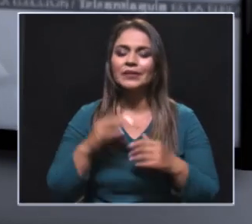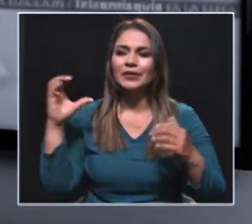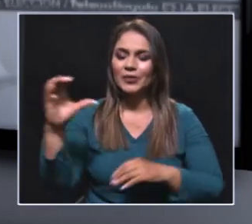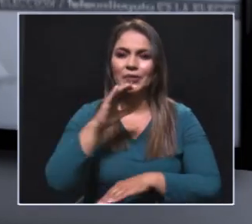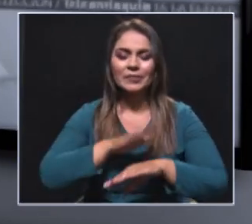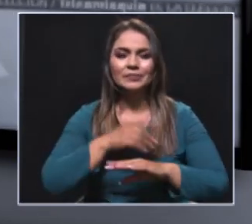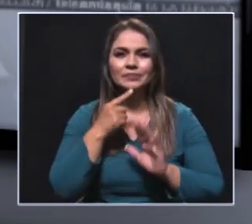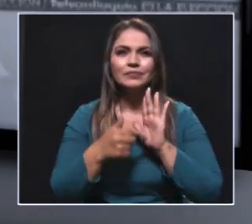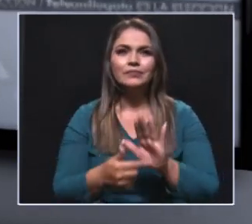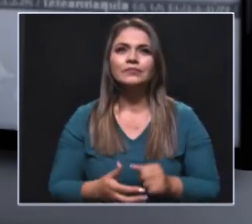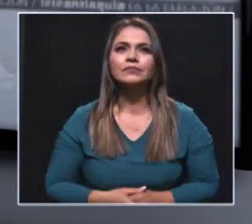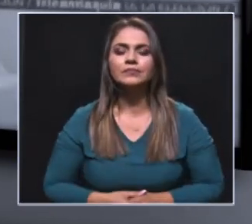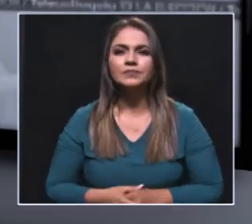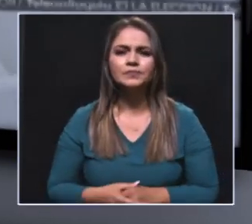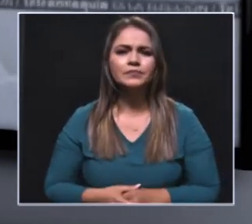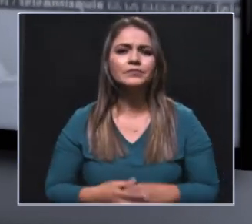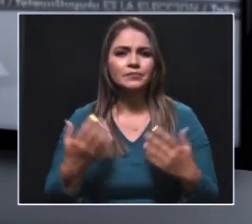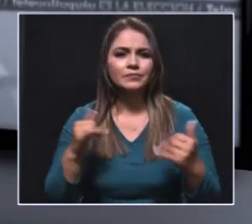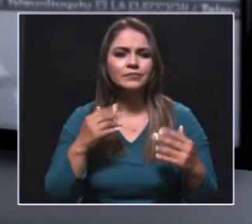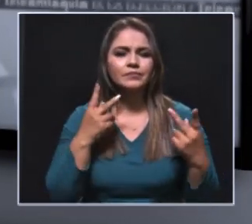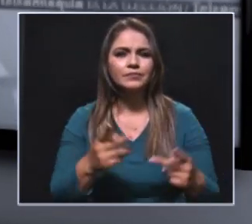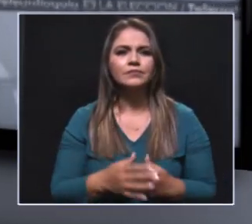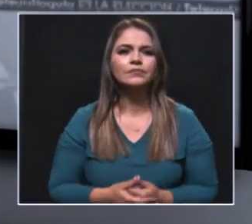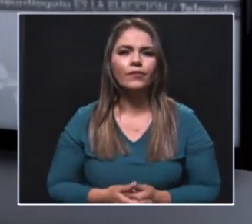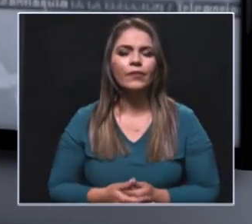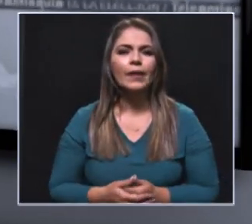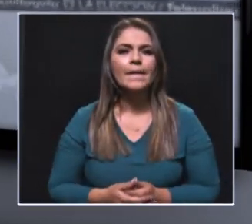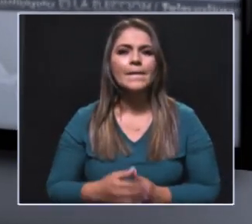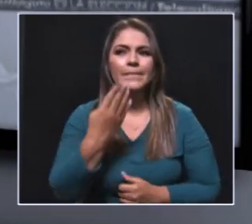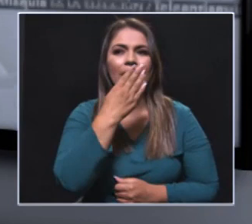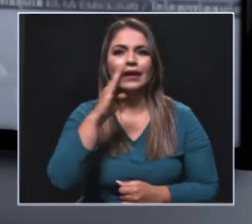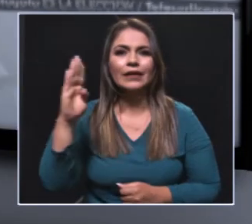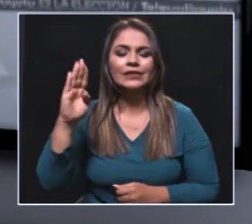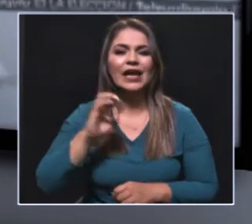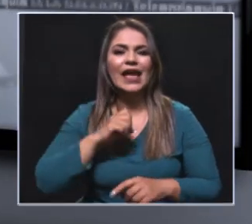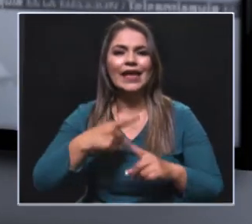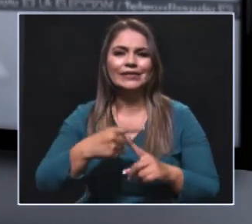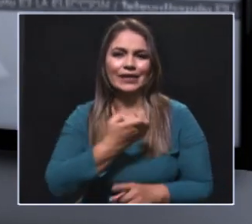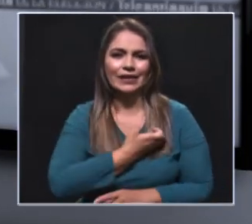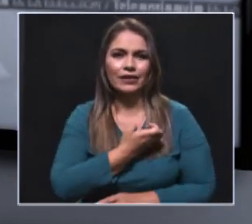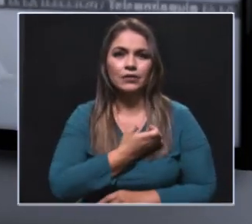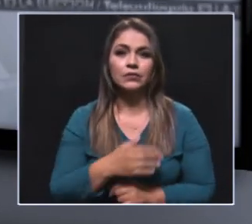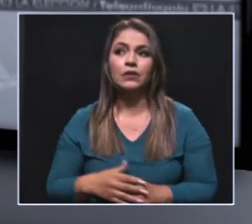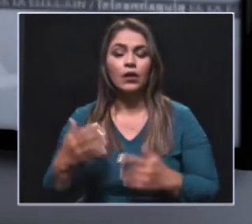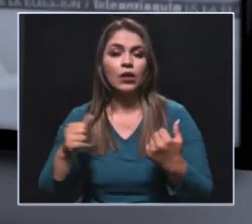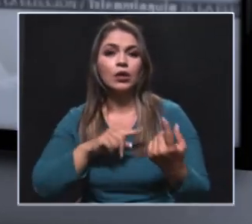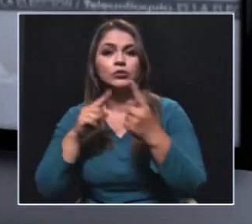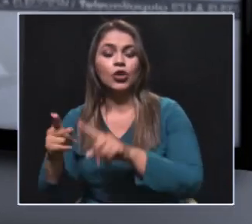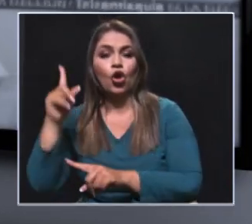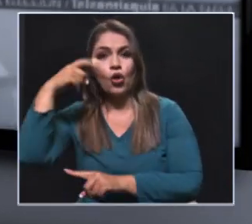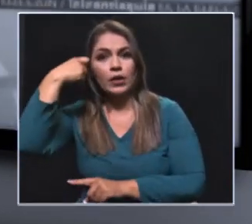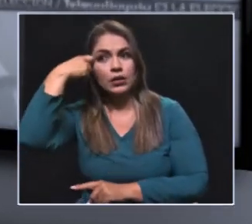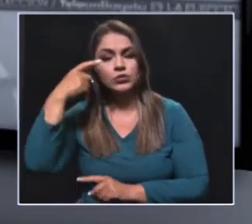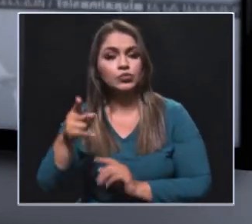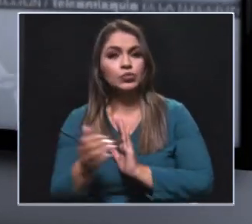también se da. Porque, por ejemplo, pues hemos visto ya a la exalcaldesa de Barranquilla, Elsa Noguera, que es la candidata favorita a la gobernación, y